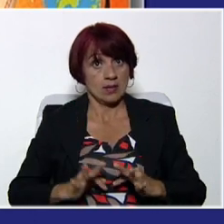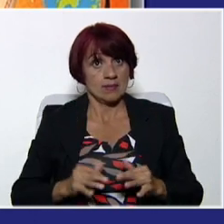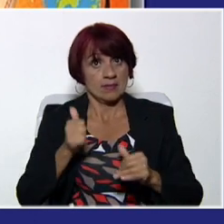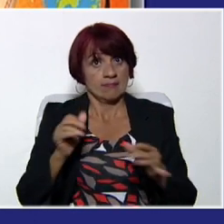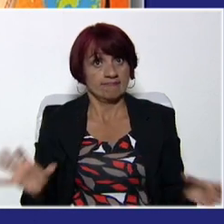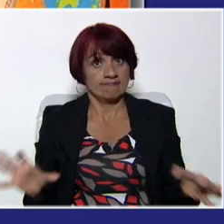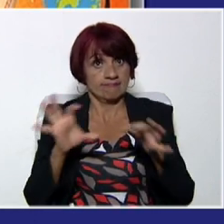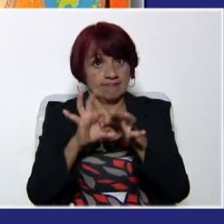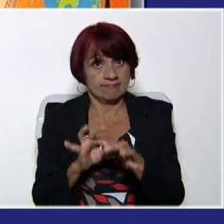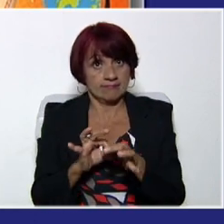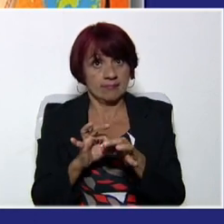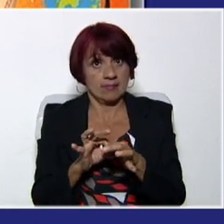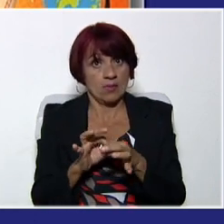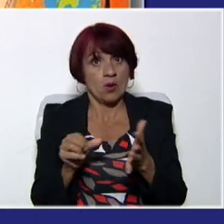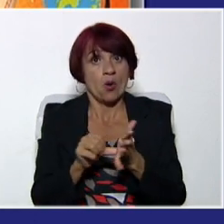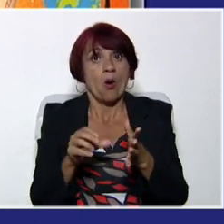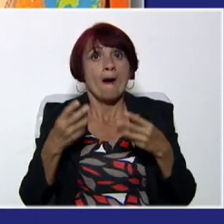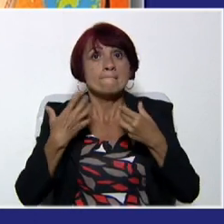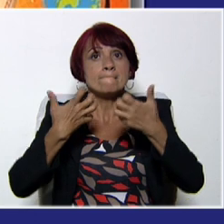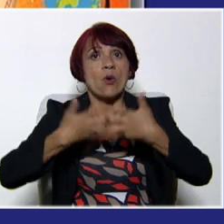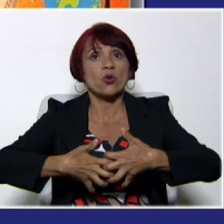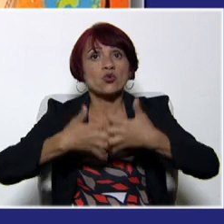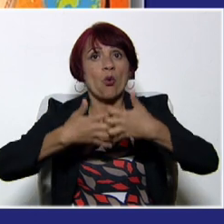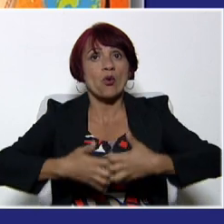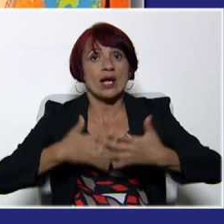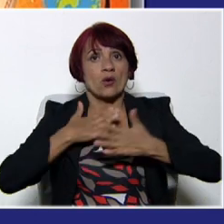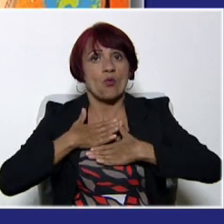relacionadas a la parte motora.